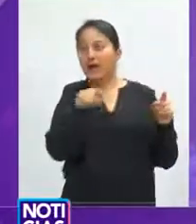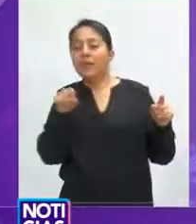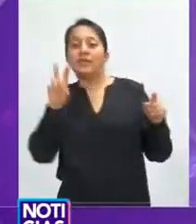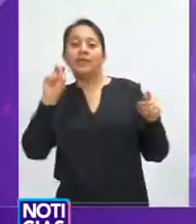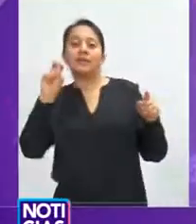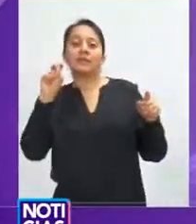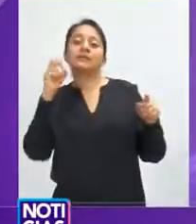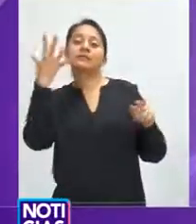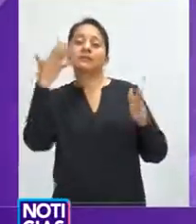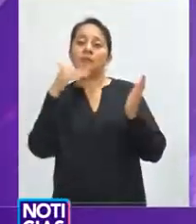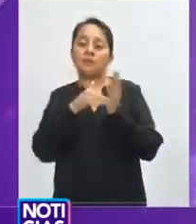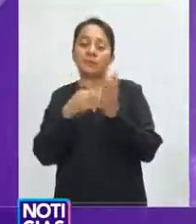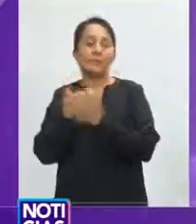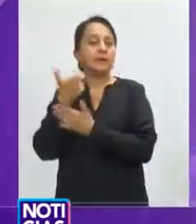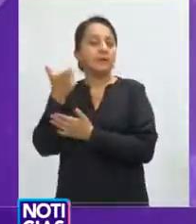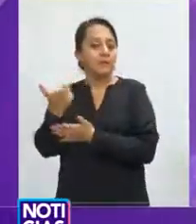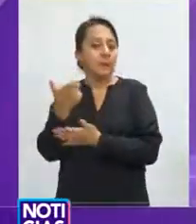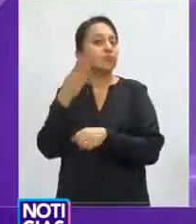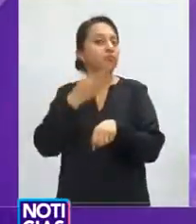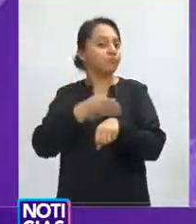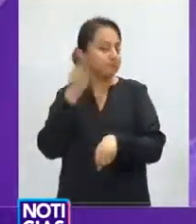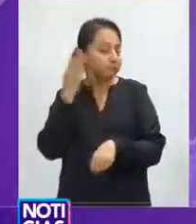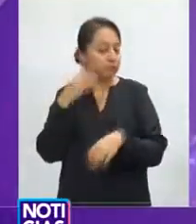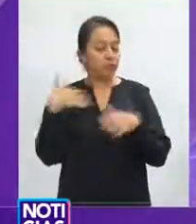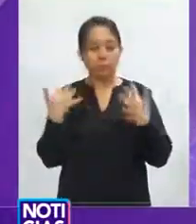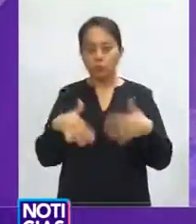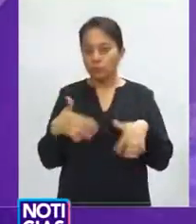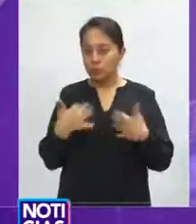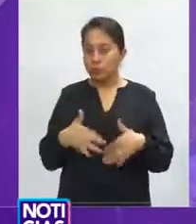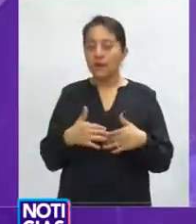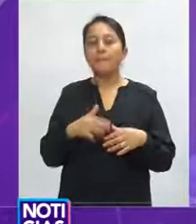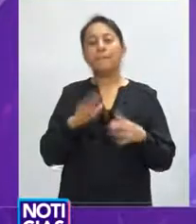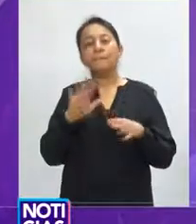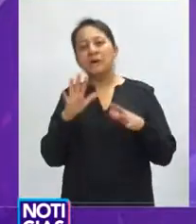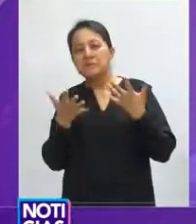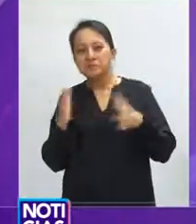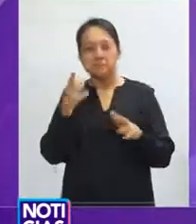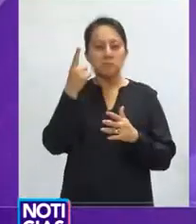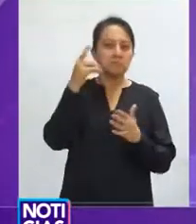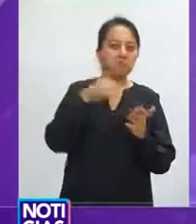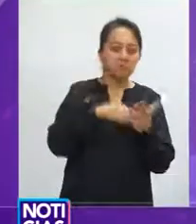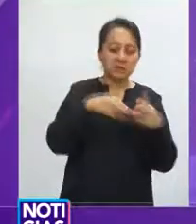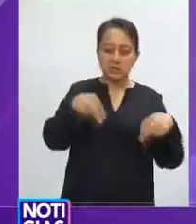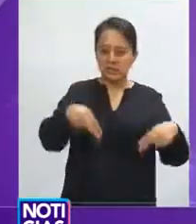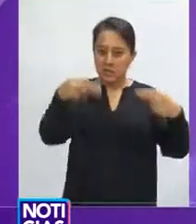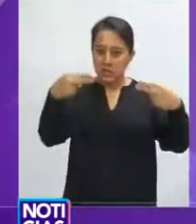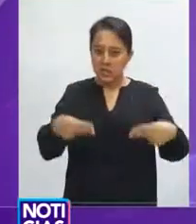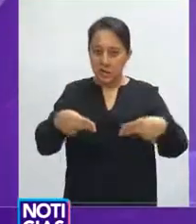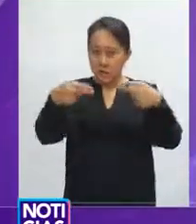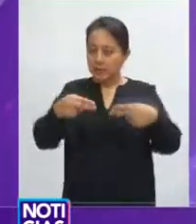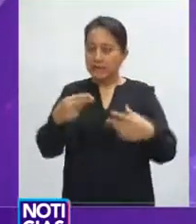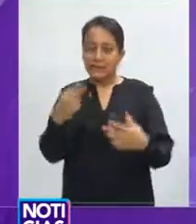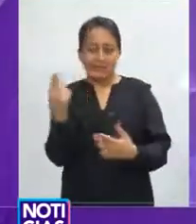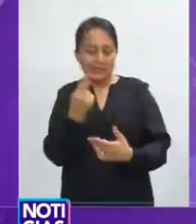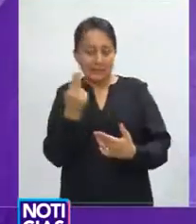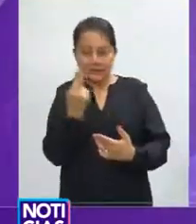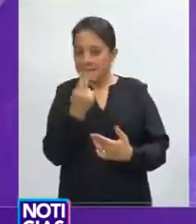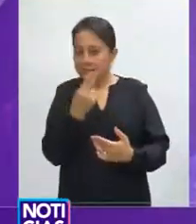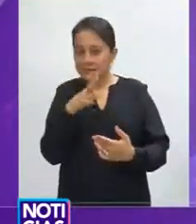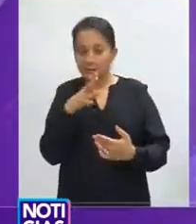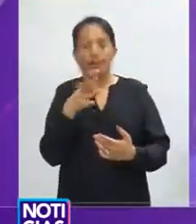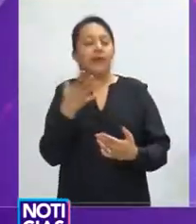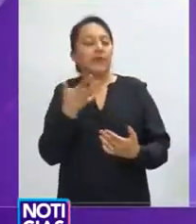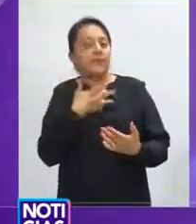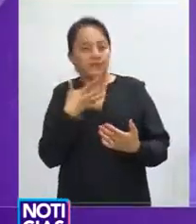Mencionó también que se calcula que alrededor de mil negocios deben contar con los servicios especiales para la recolección de la basura y hoy en el